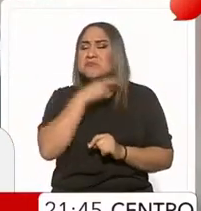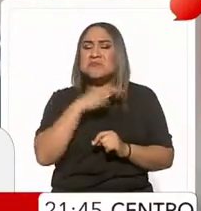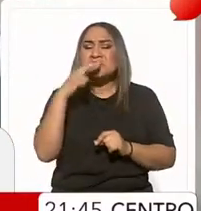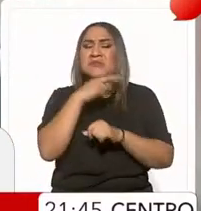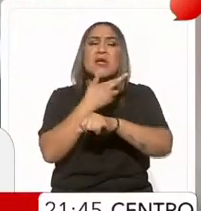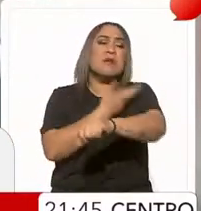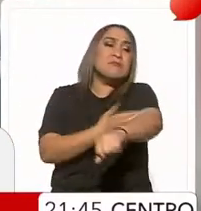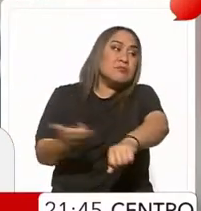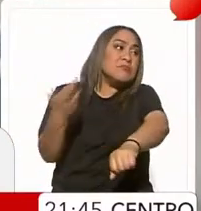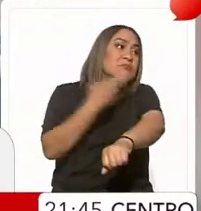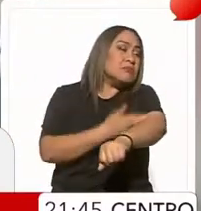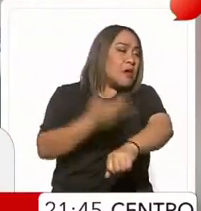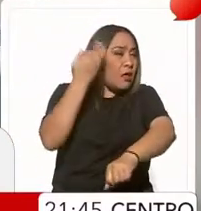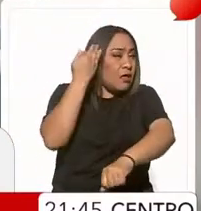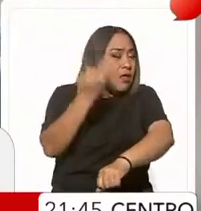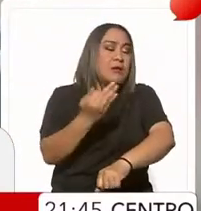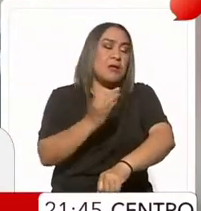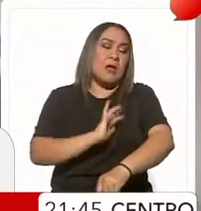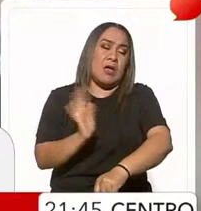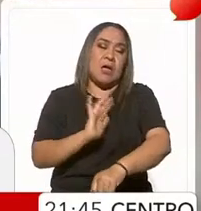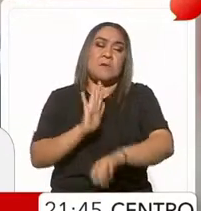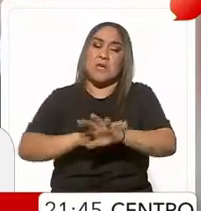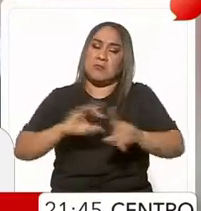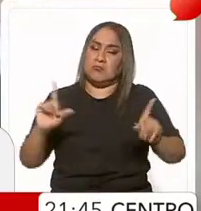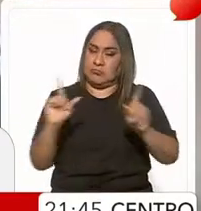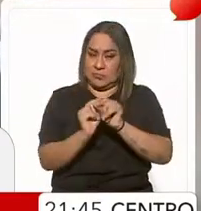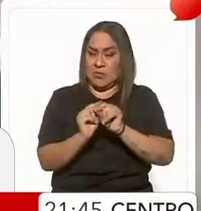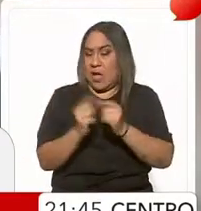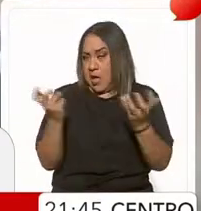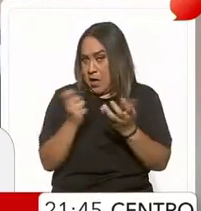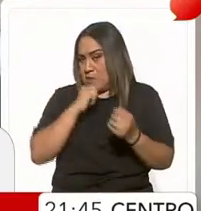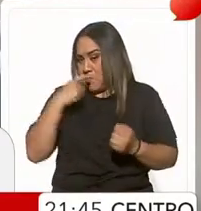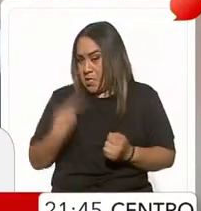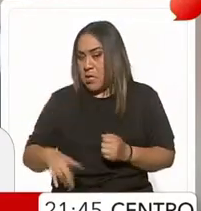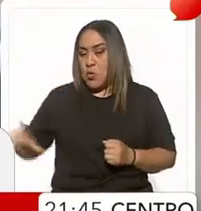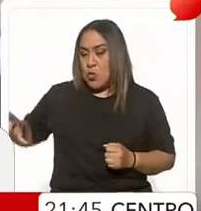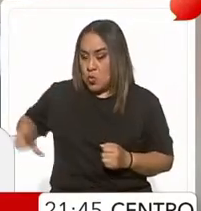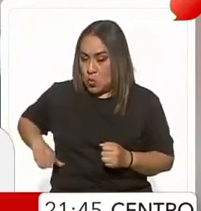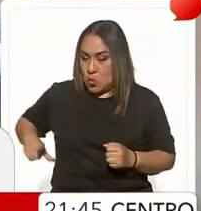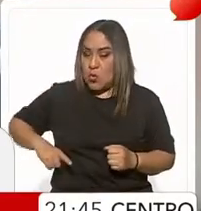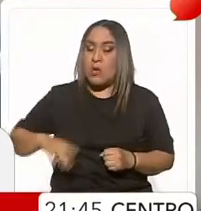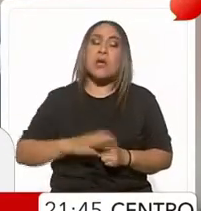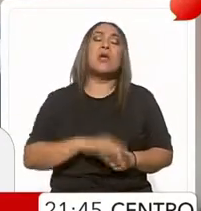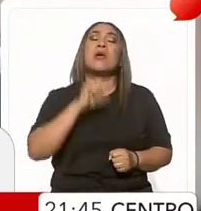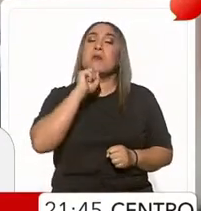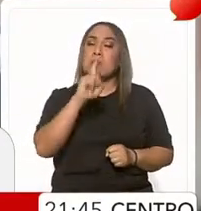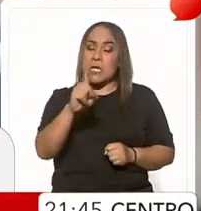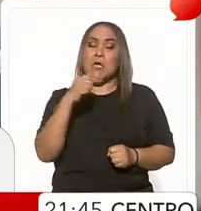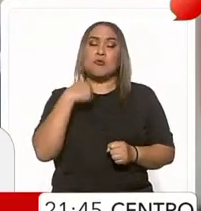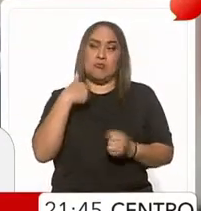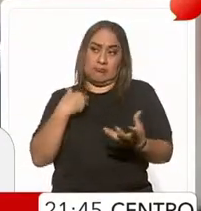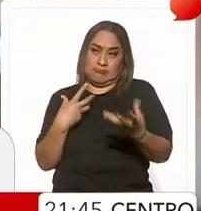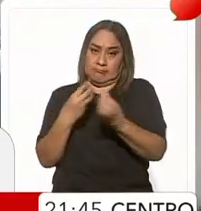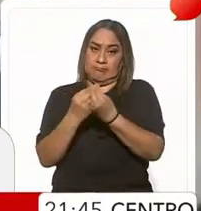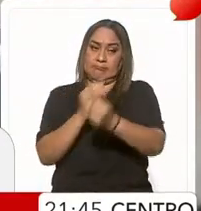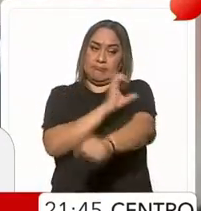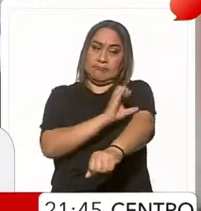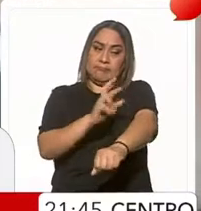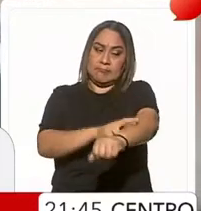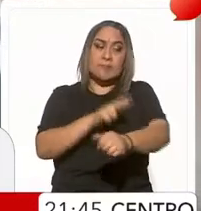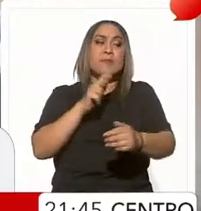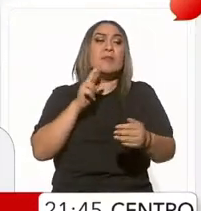procedimientos administrativos por parte del Estado. Trabajaré en coordinación con